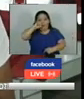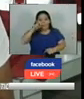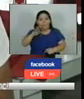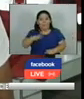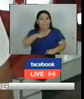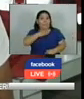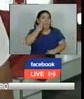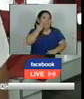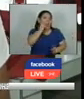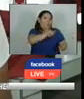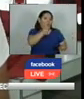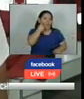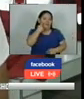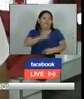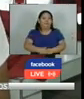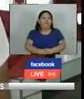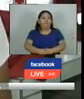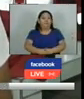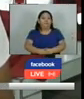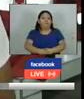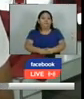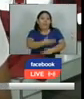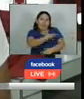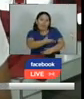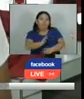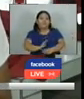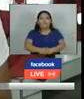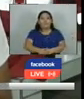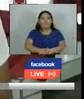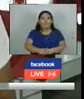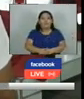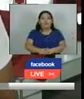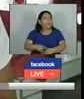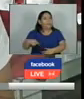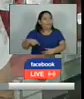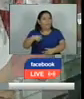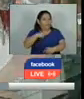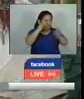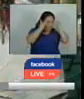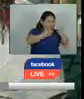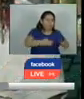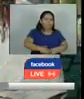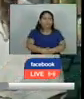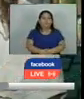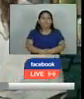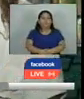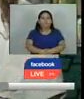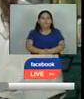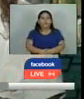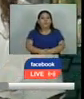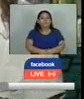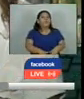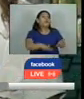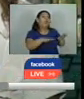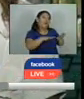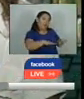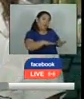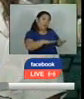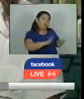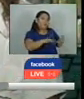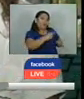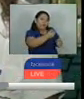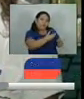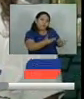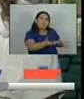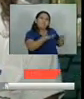ratito verdad con mi mamá ahí está la situación pero siempre pendiente de él muchas gracias que gracias a ella